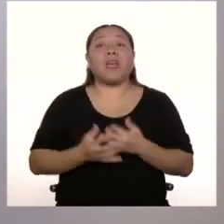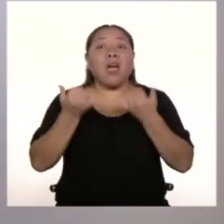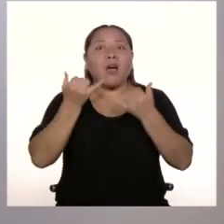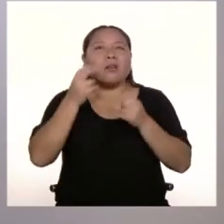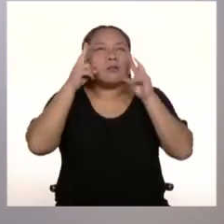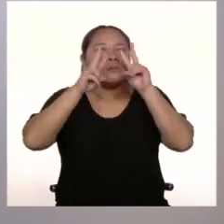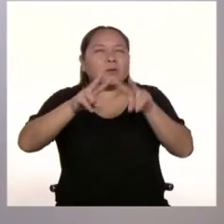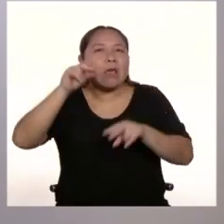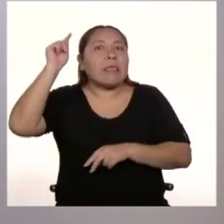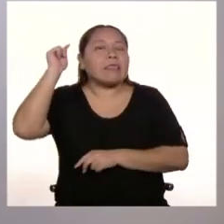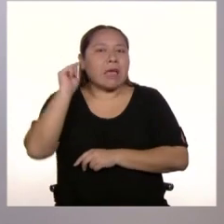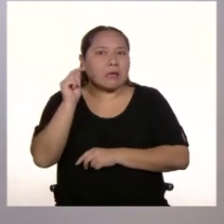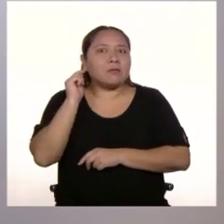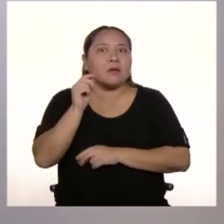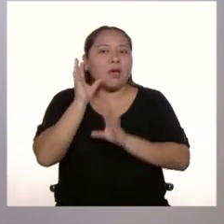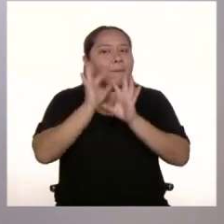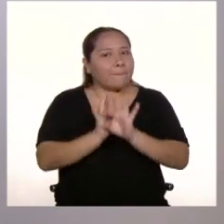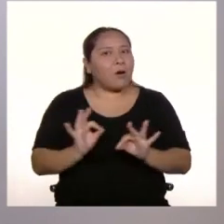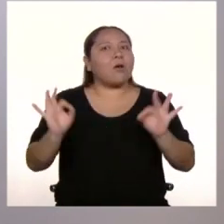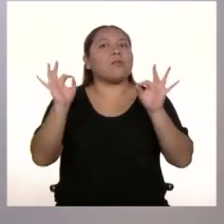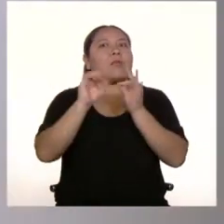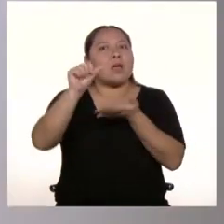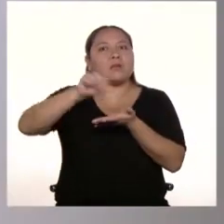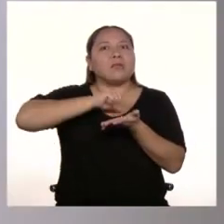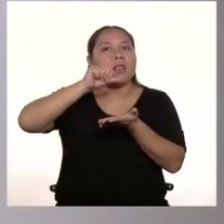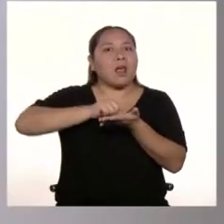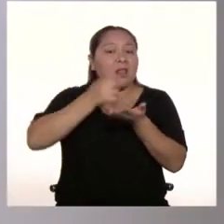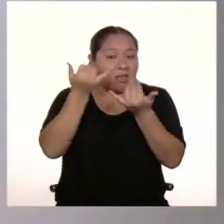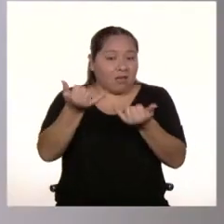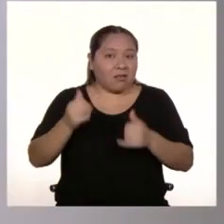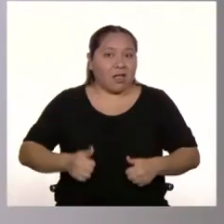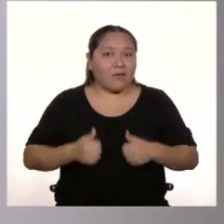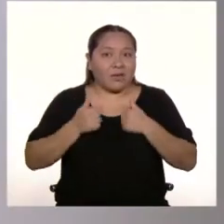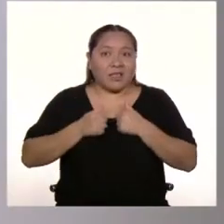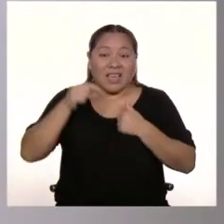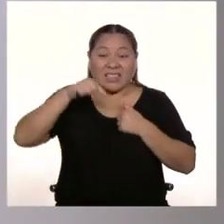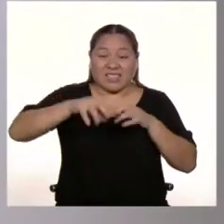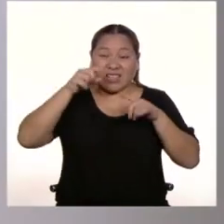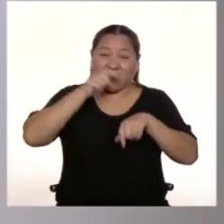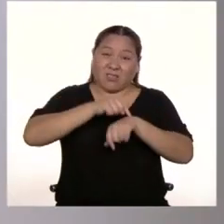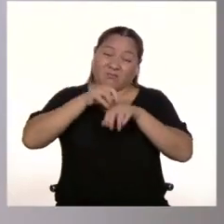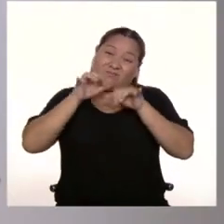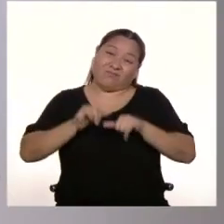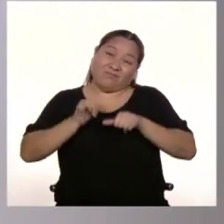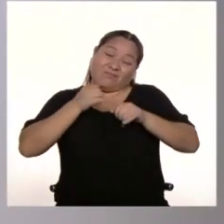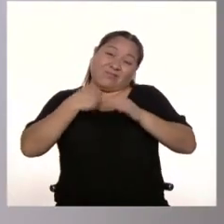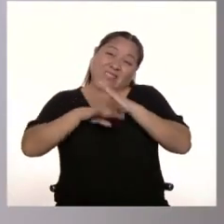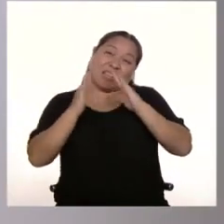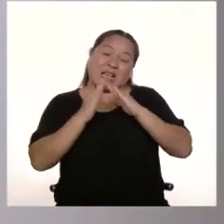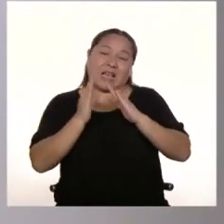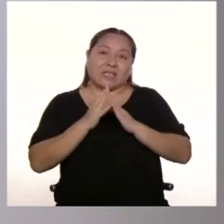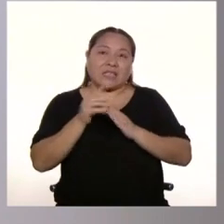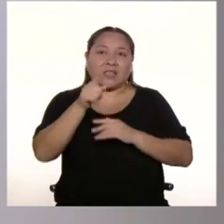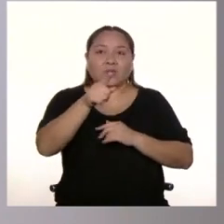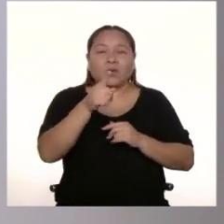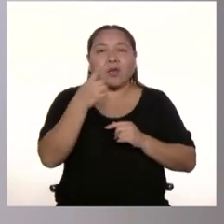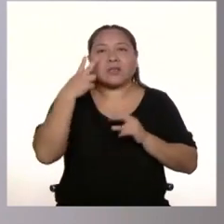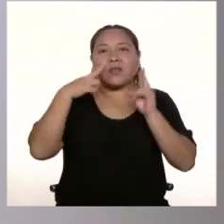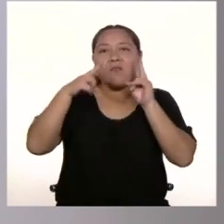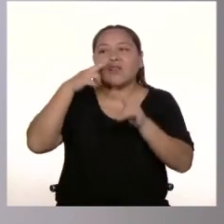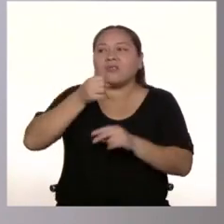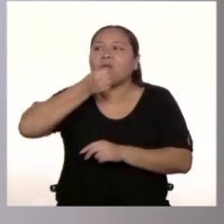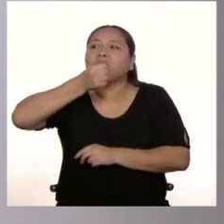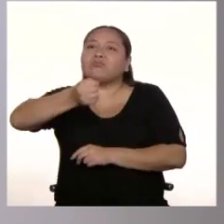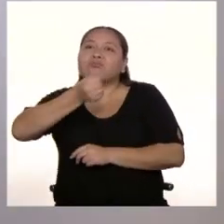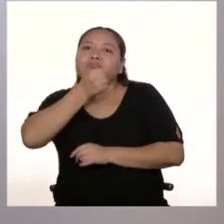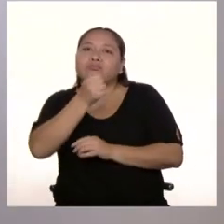importancia que tiene el arte en nuestras vidas. Durante esta cuarentena, seguramente hemos visto conciertos a través